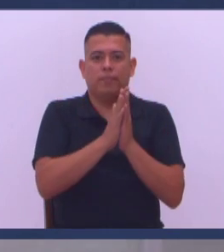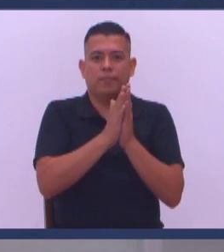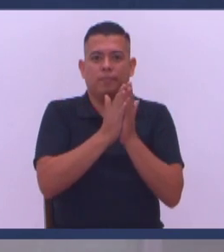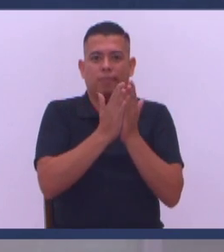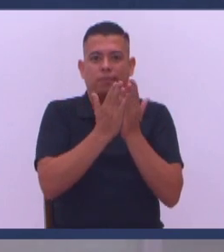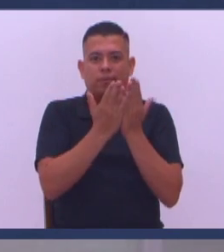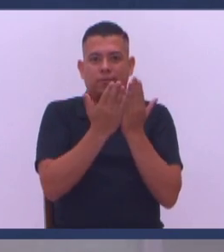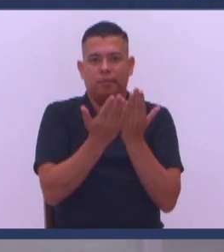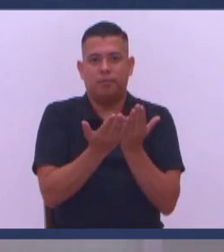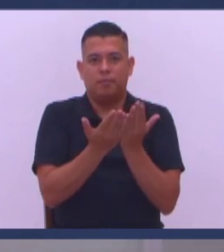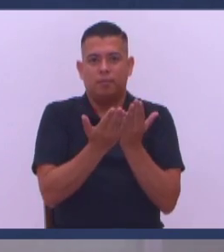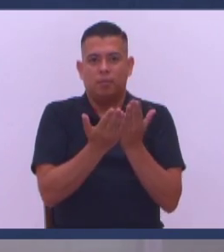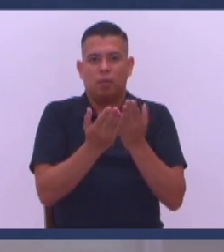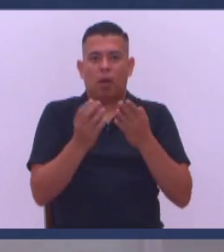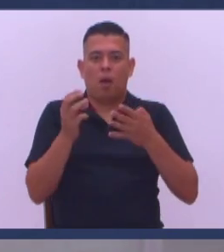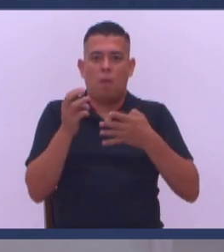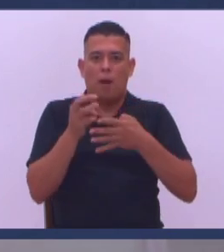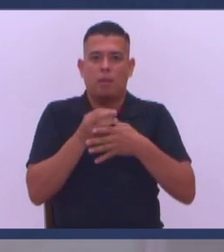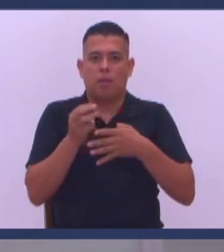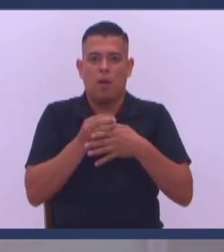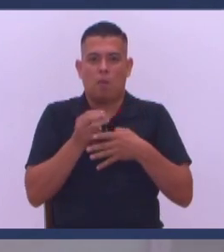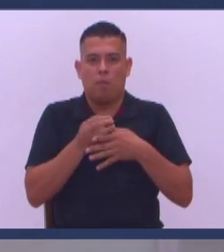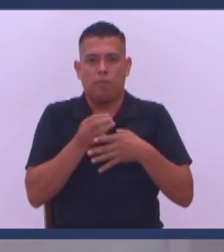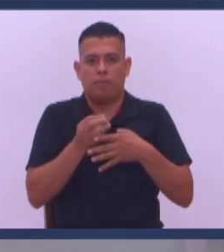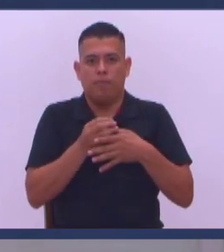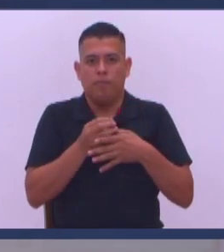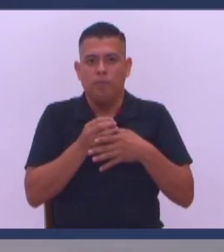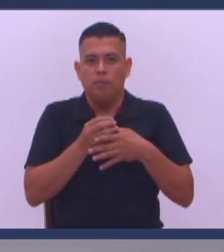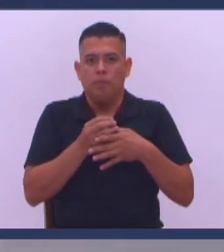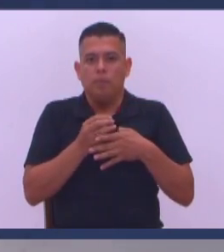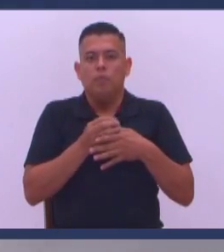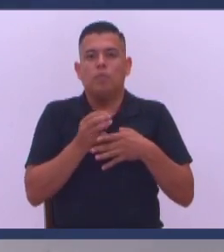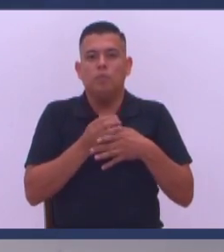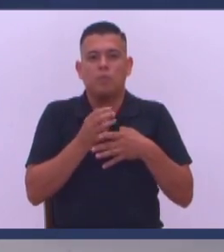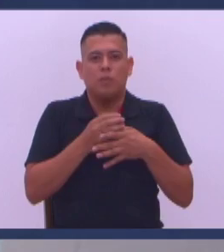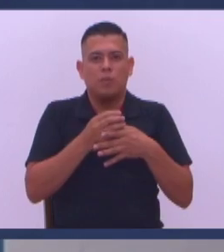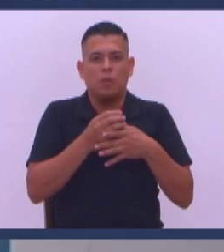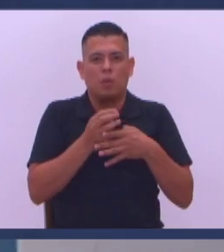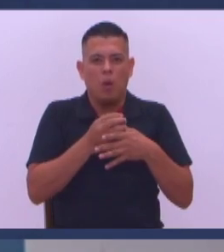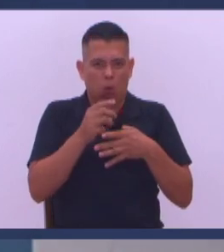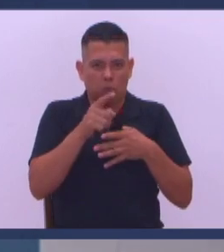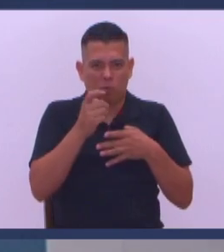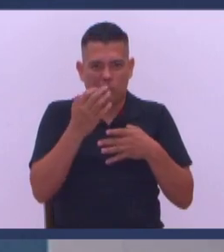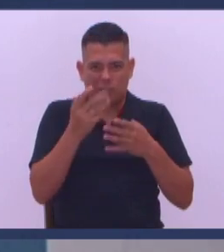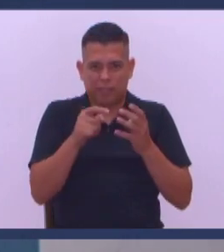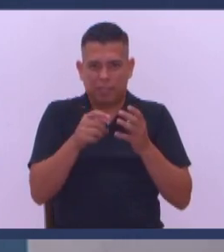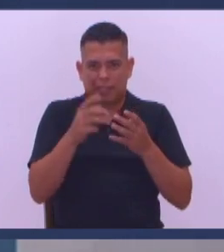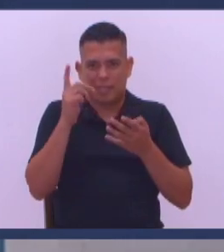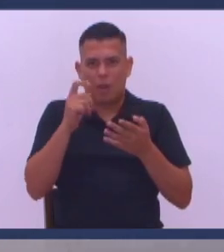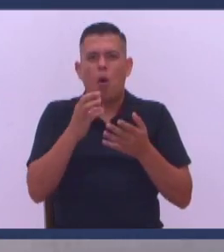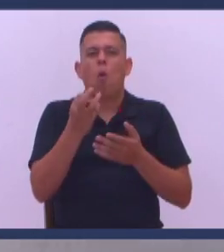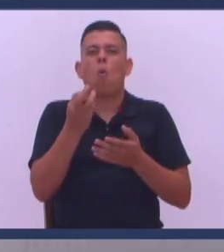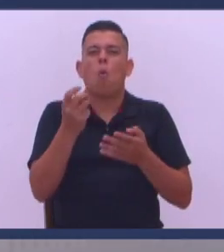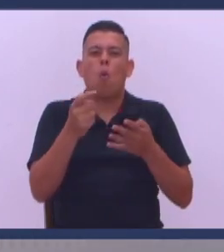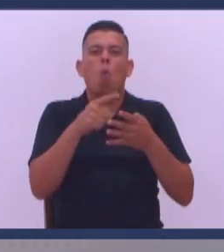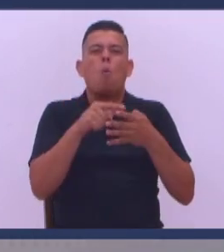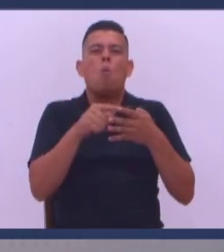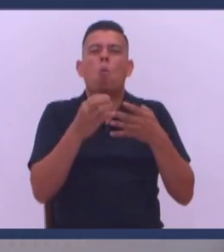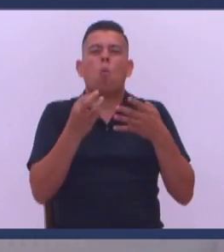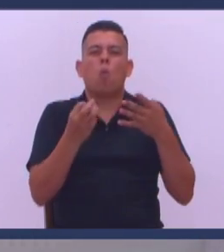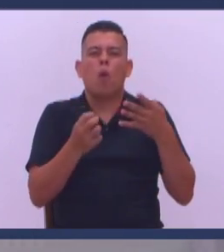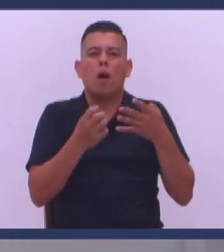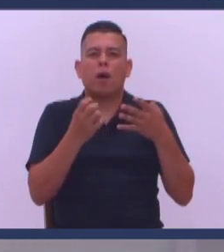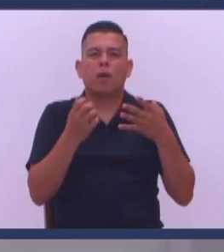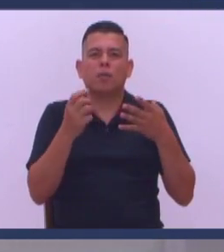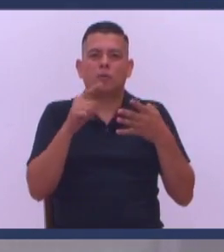En el Evangelio de Mateo, Evangelio de Mateo, vamos a ver si hemos hecho la tarea en las últimas semanas ¿Cuántos Evangelios hay?